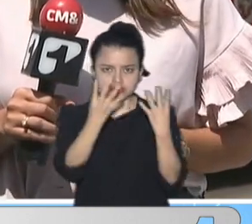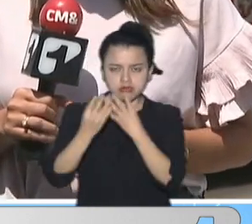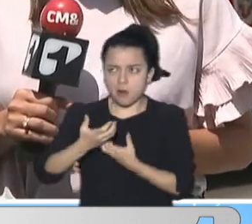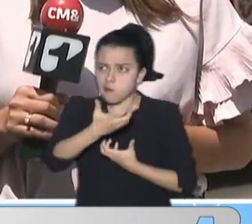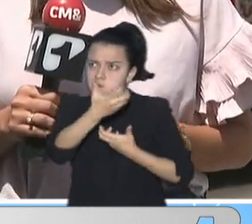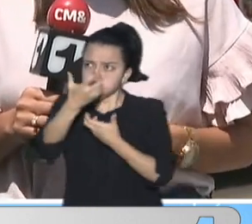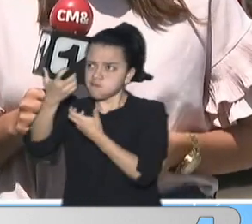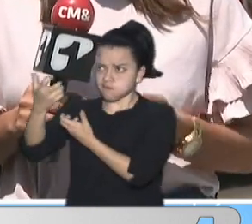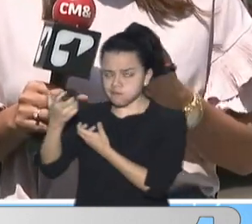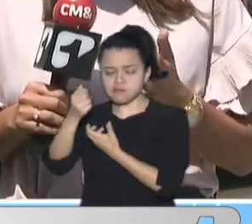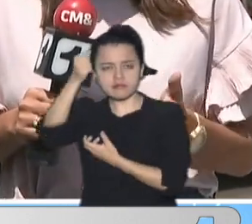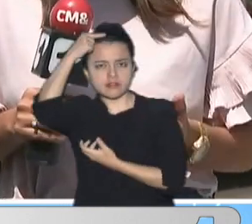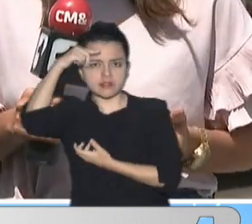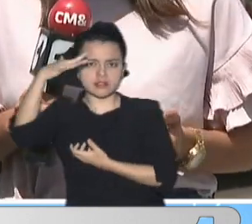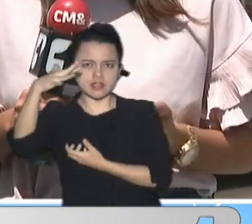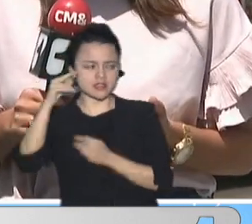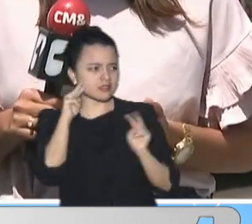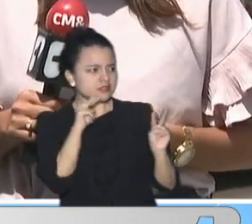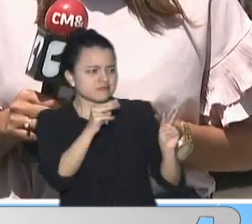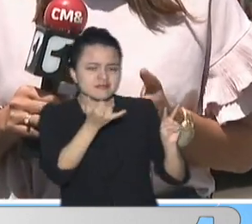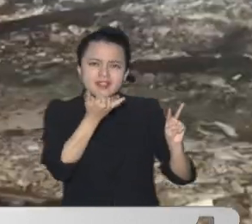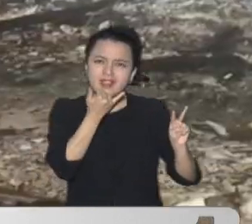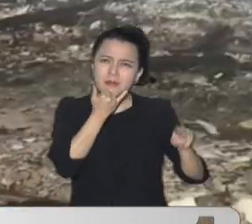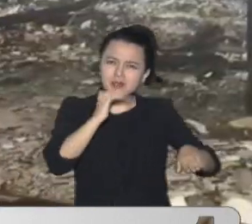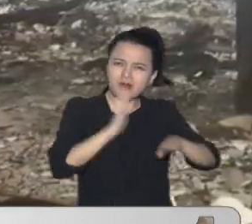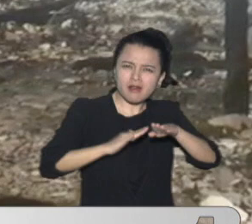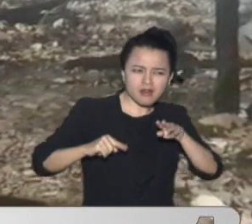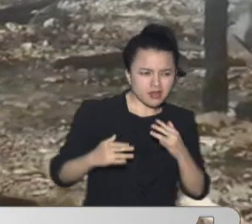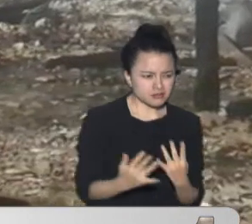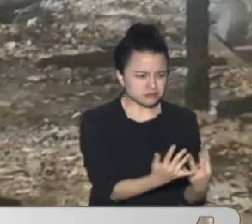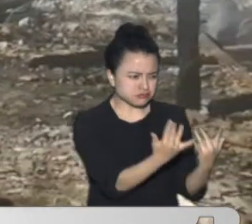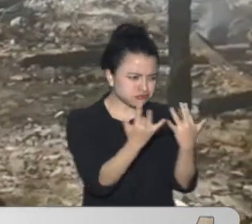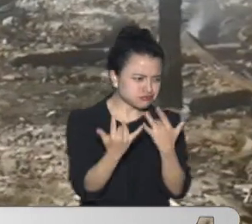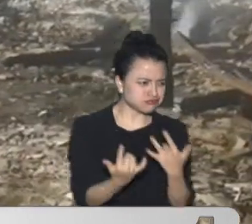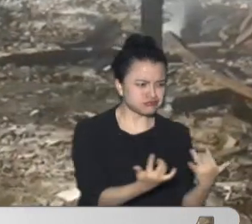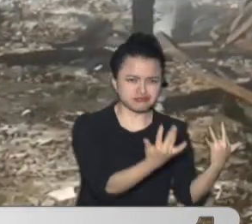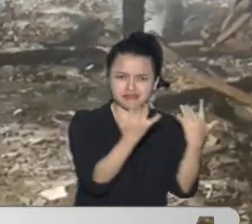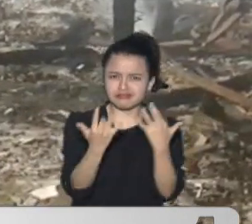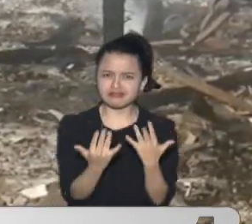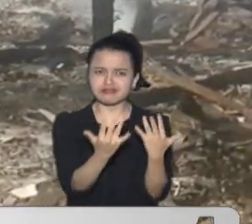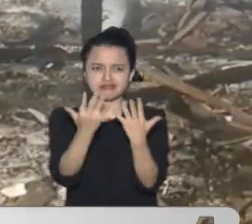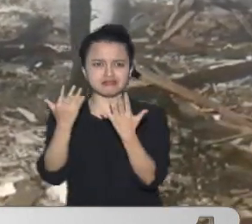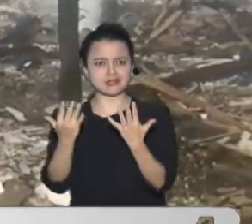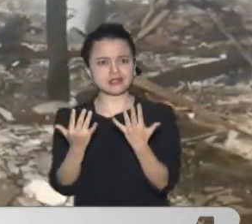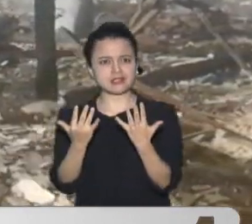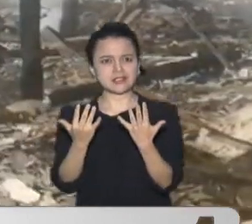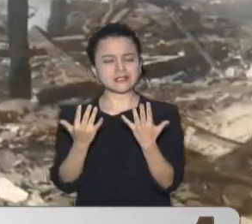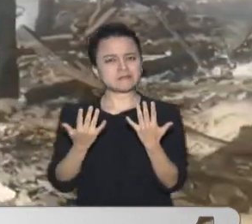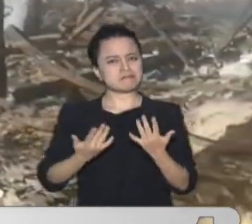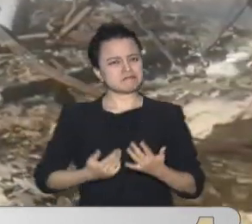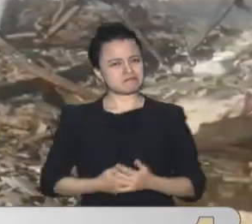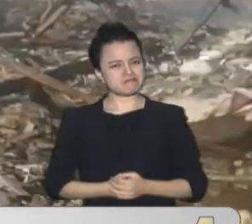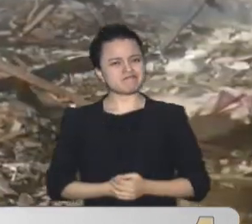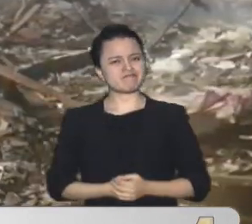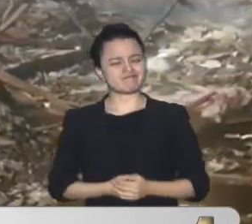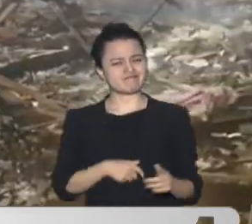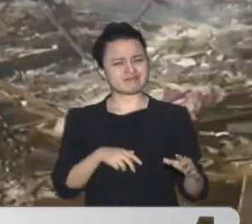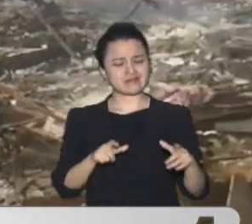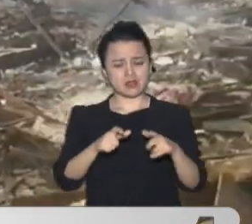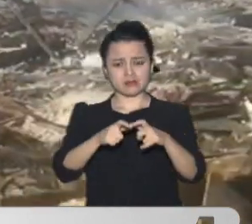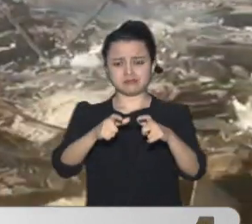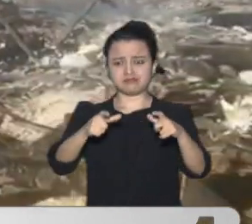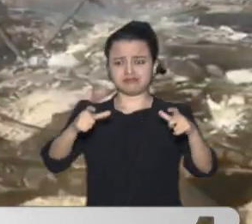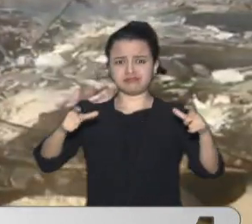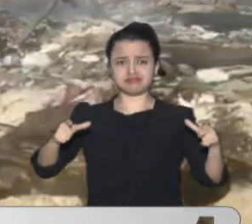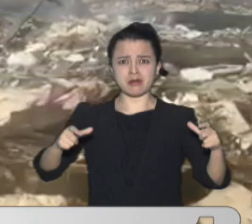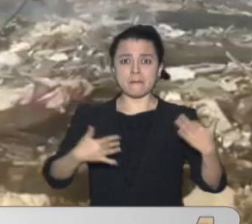De bomberos De Cartagena Para tratar De establecer Las causas Que generaron Este voraz Incendio Que destruyó Seis